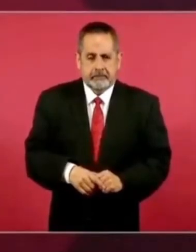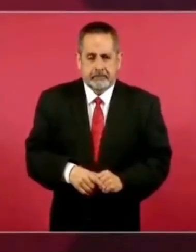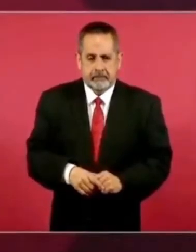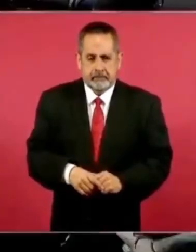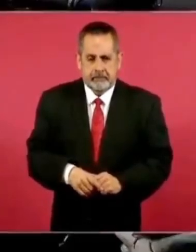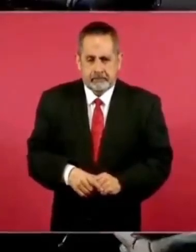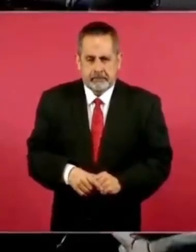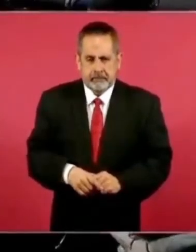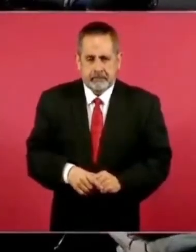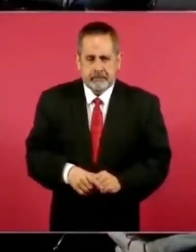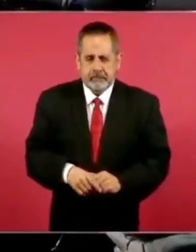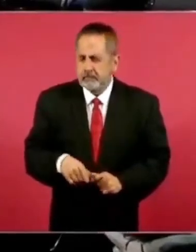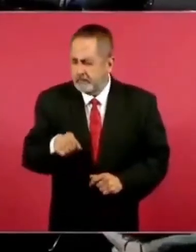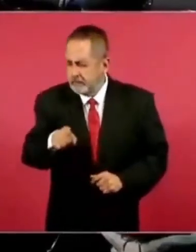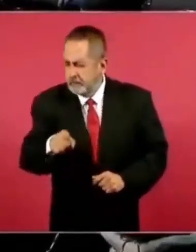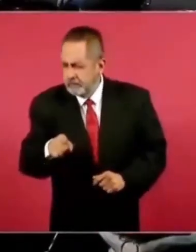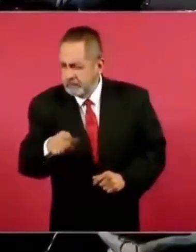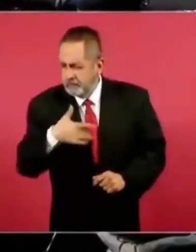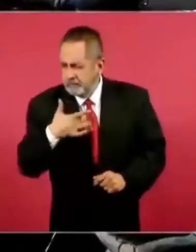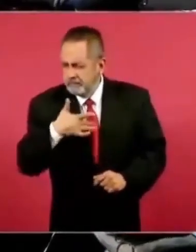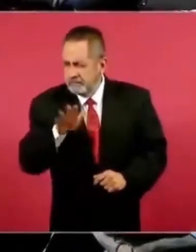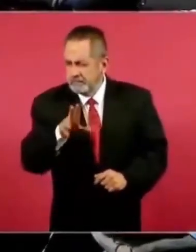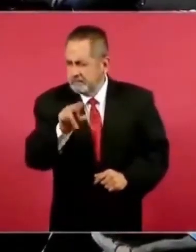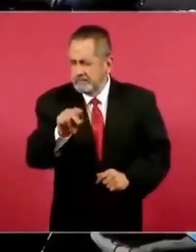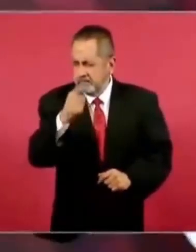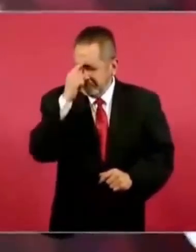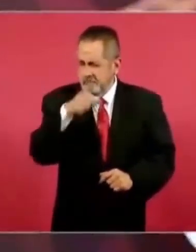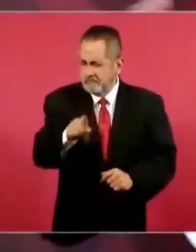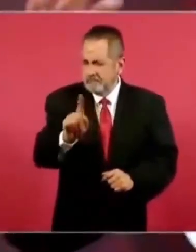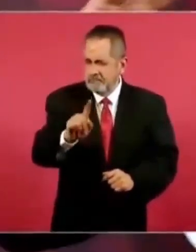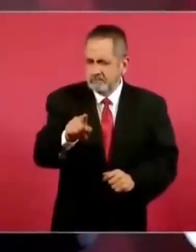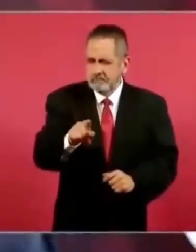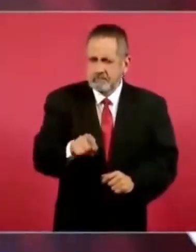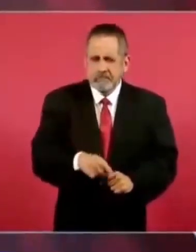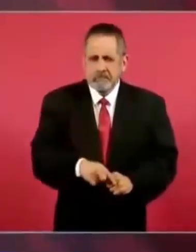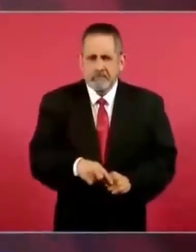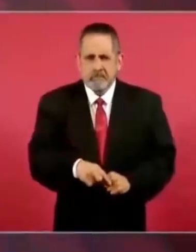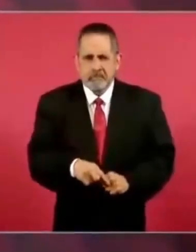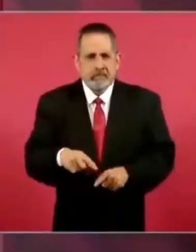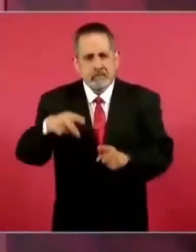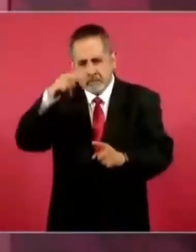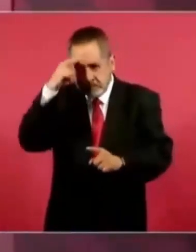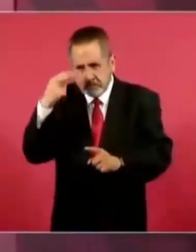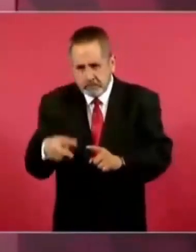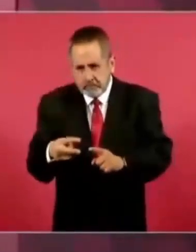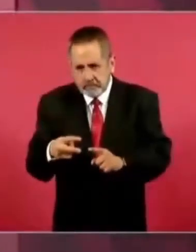Parece que no, que los soltaron a los mexicanos.